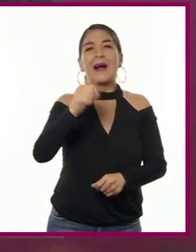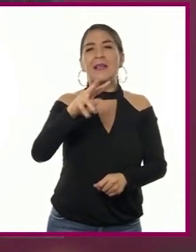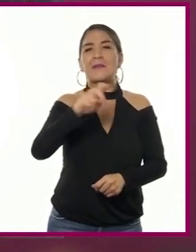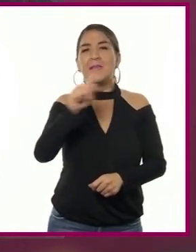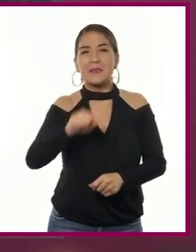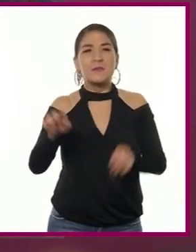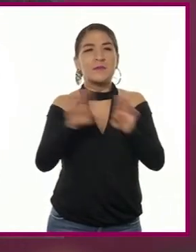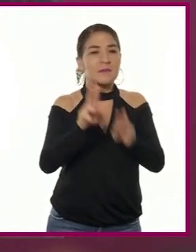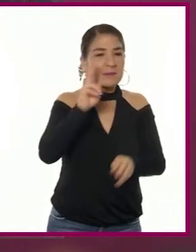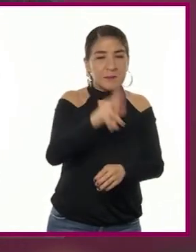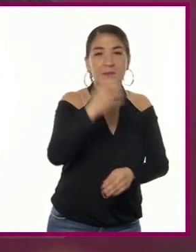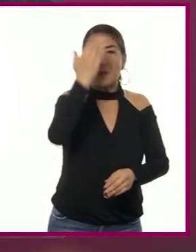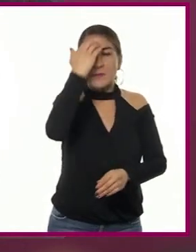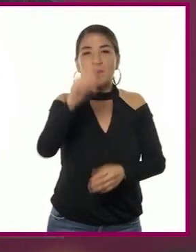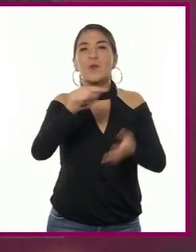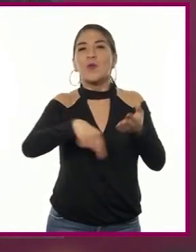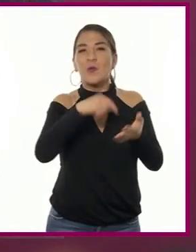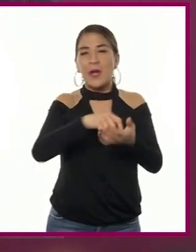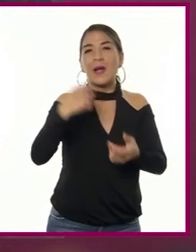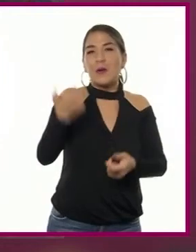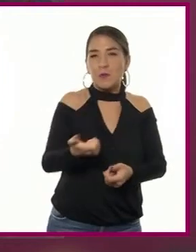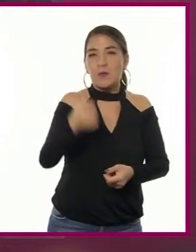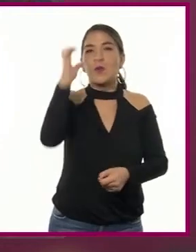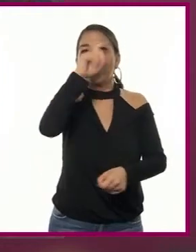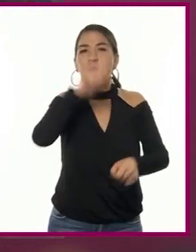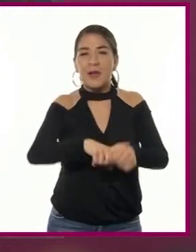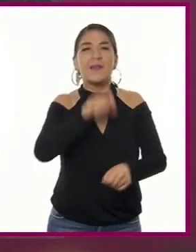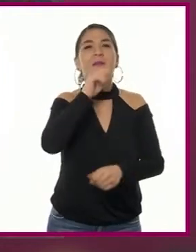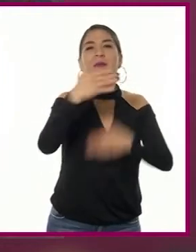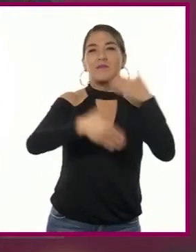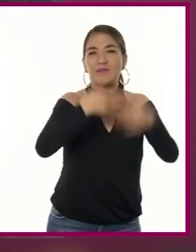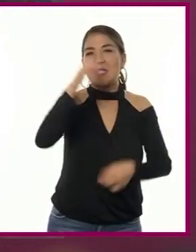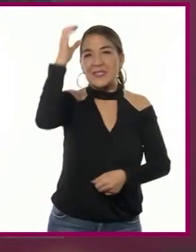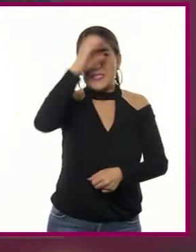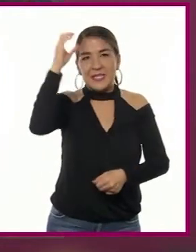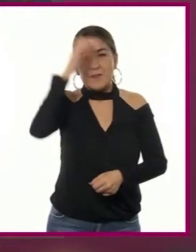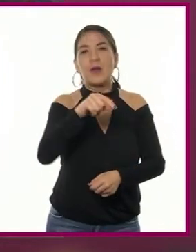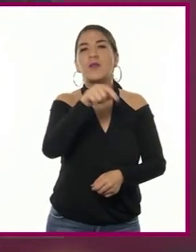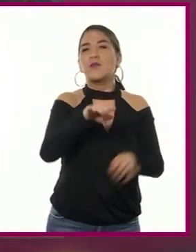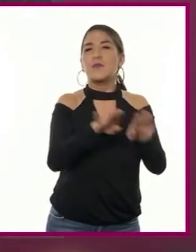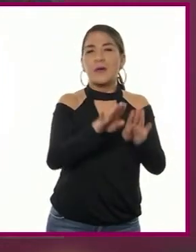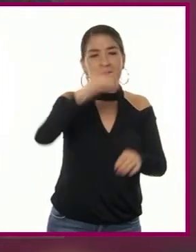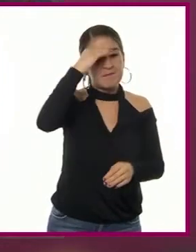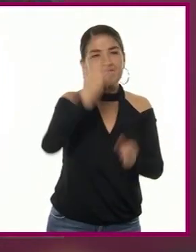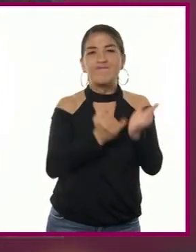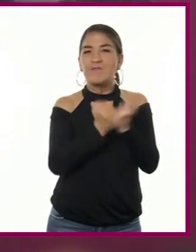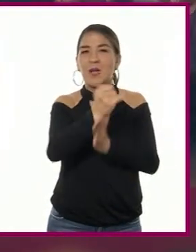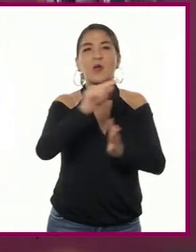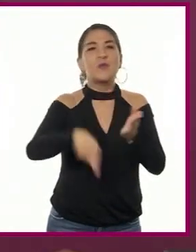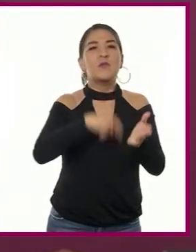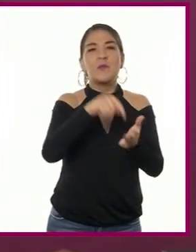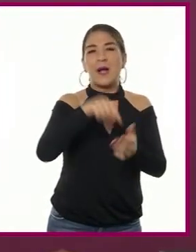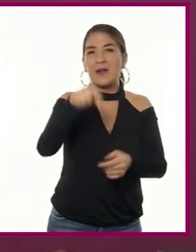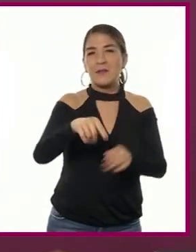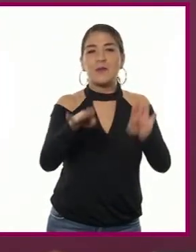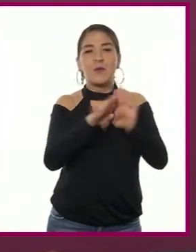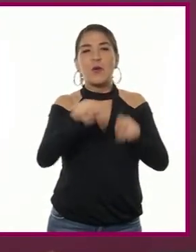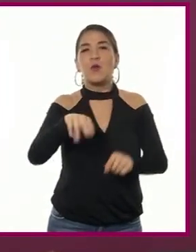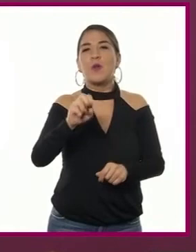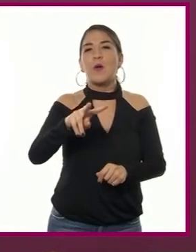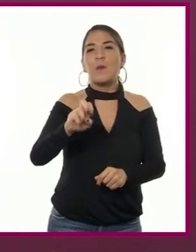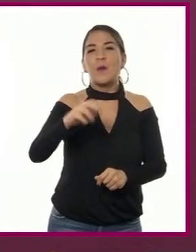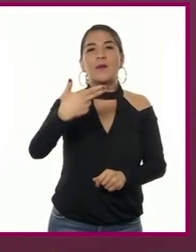económicas y culturales, así como los avances científicos, beneficieron de manera decidida la minería nuevo hispana, que